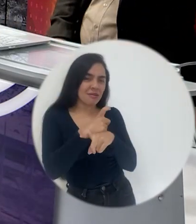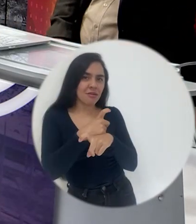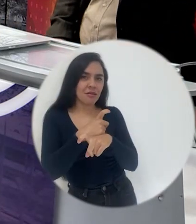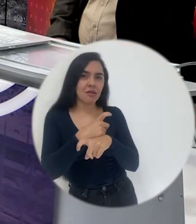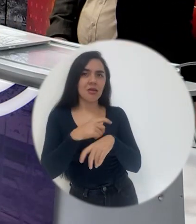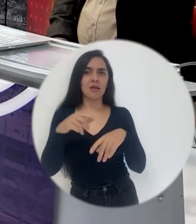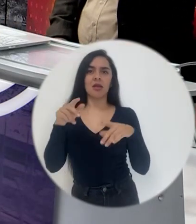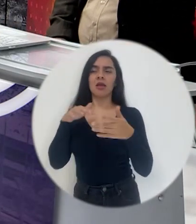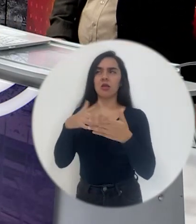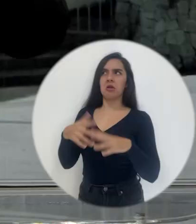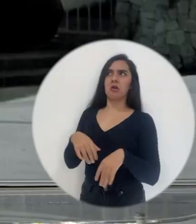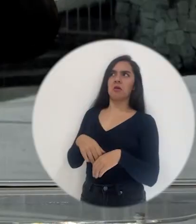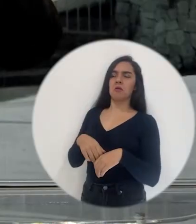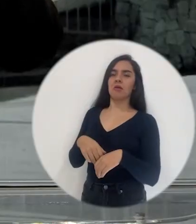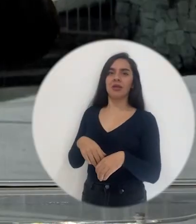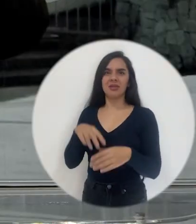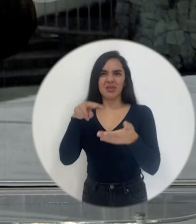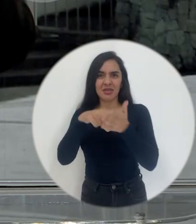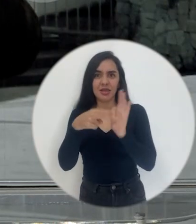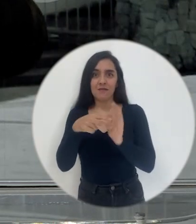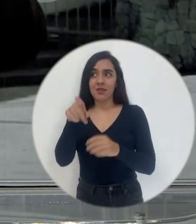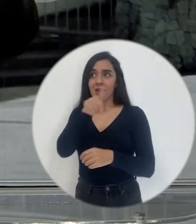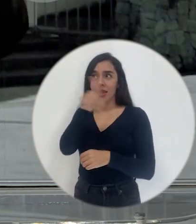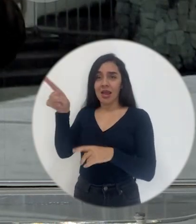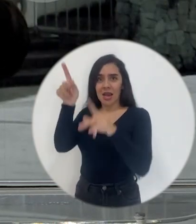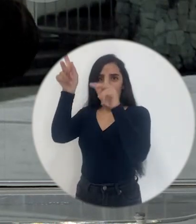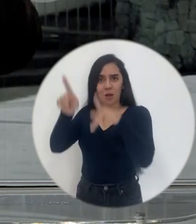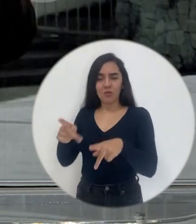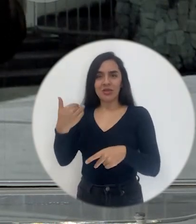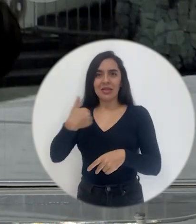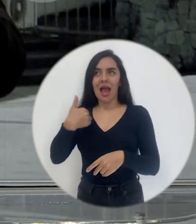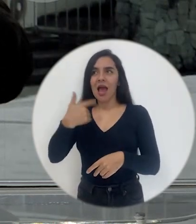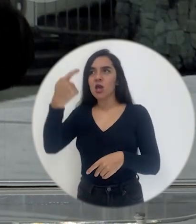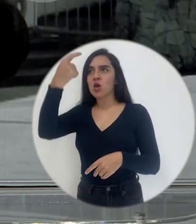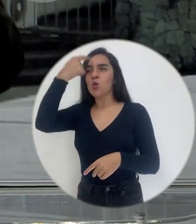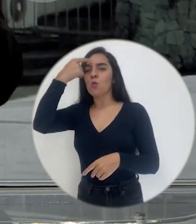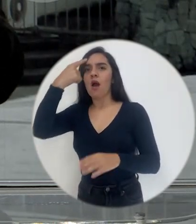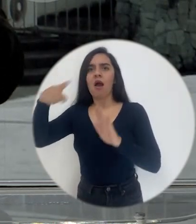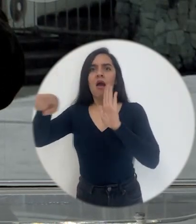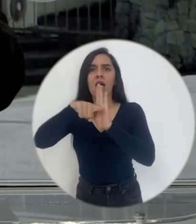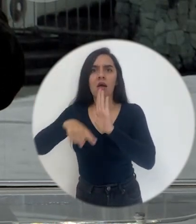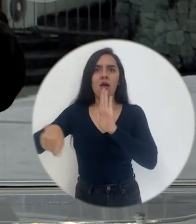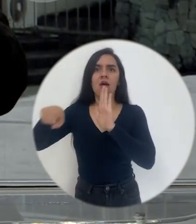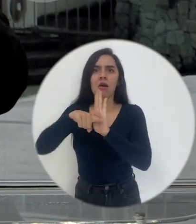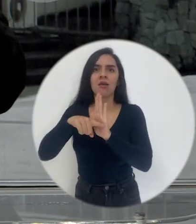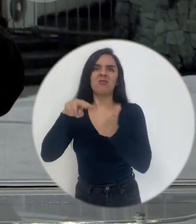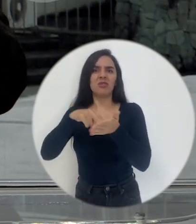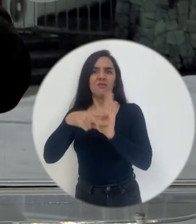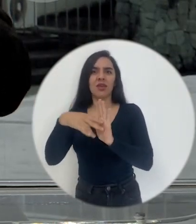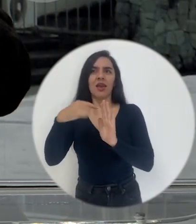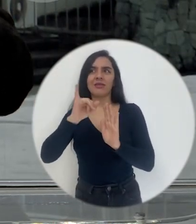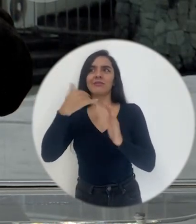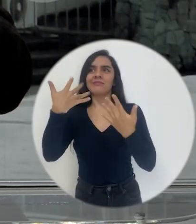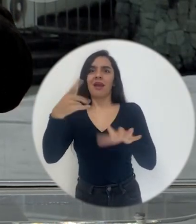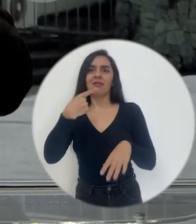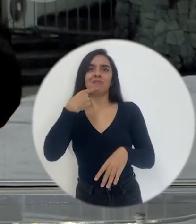entonces ya hay como una predisposición y vamos como diciéndole al estudiante, bueno,